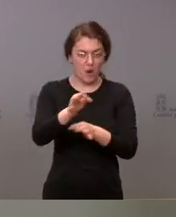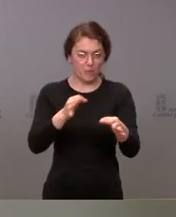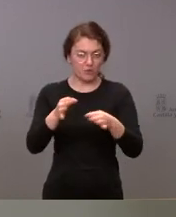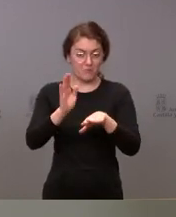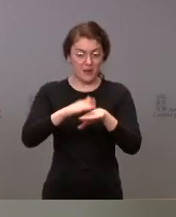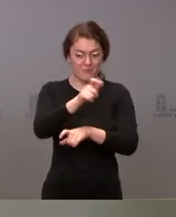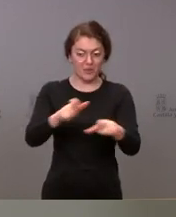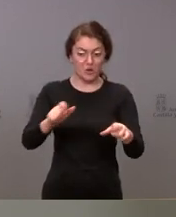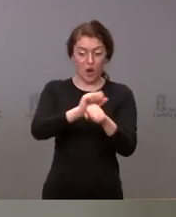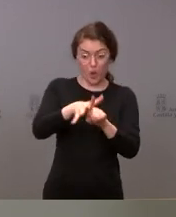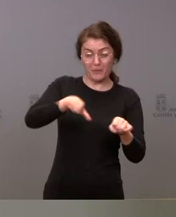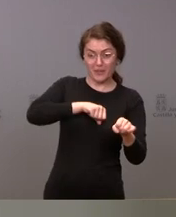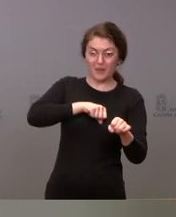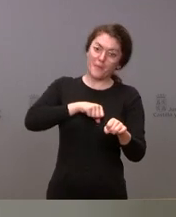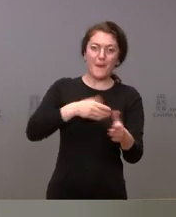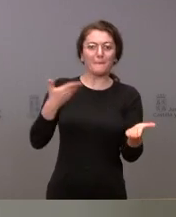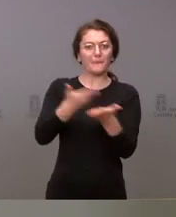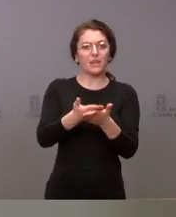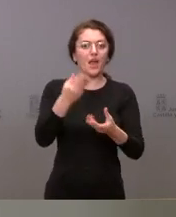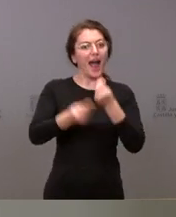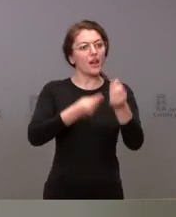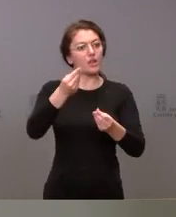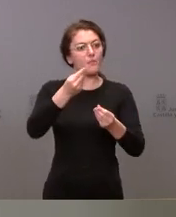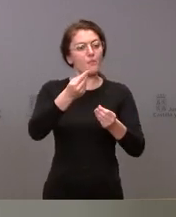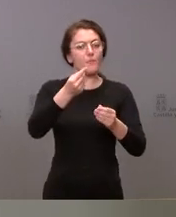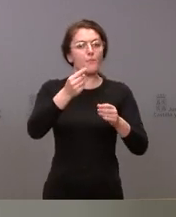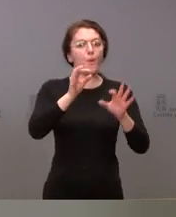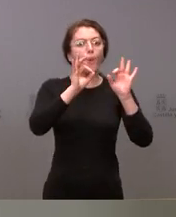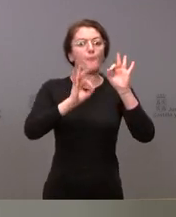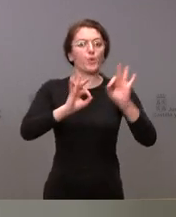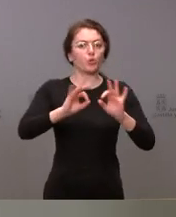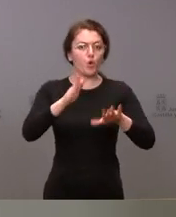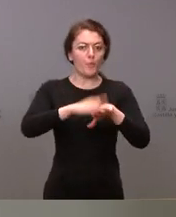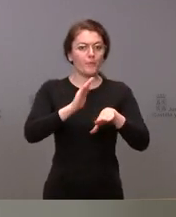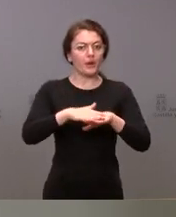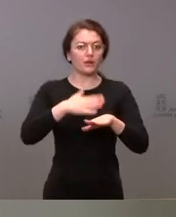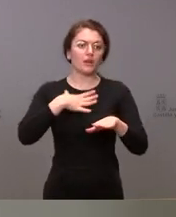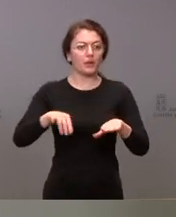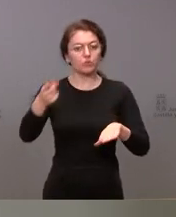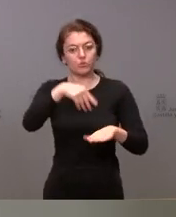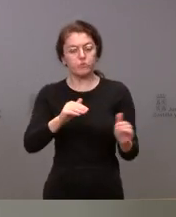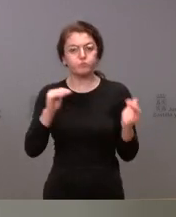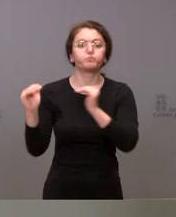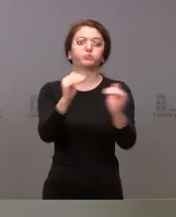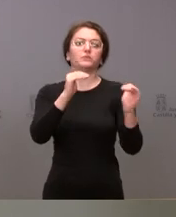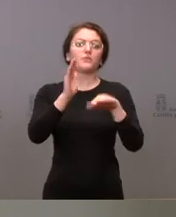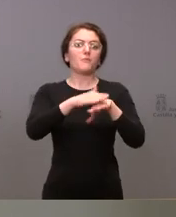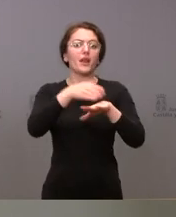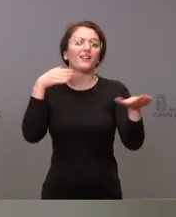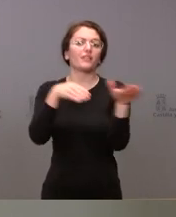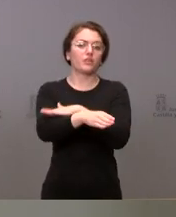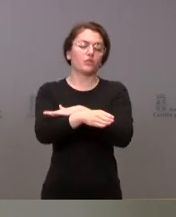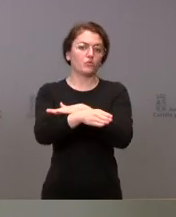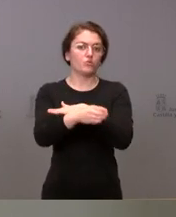pidiéndole encarecidamente que se estableciera un protocolo que garantizara la equidad en el acceso al tratamiento a todos los